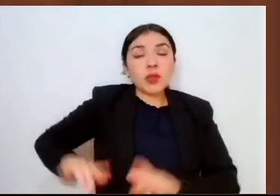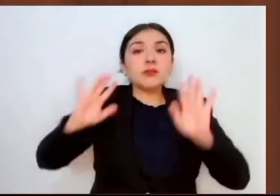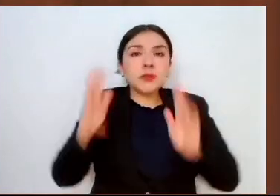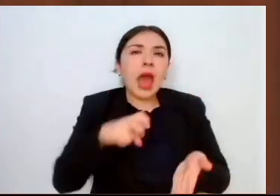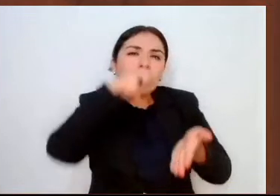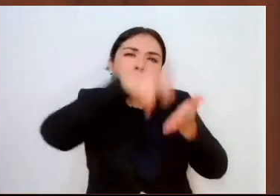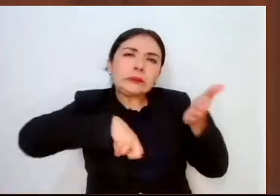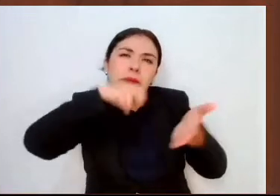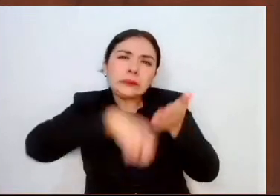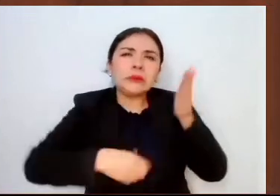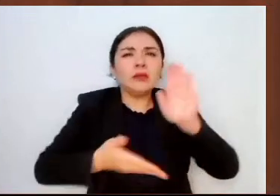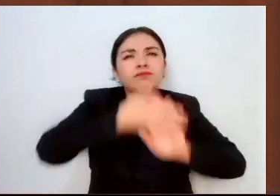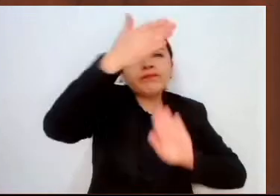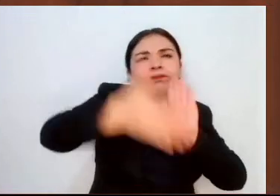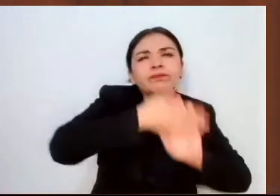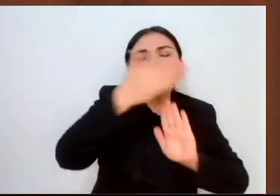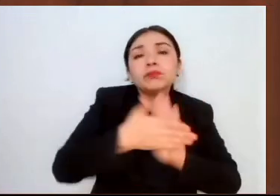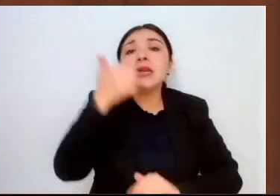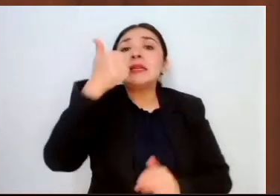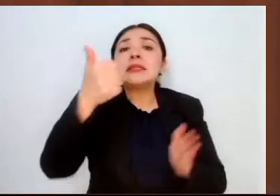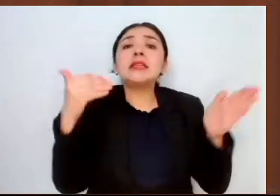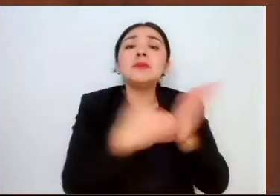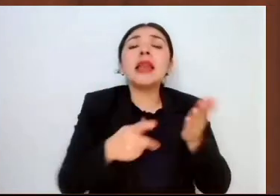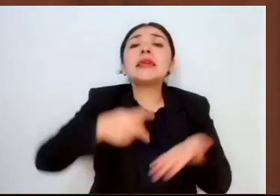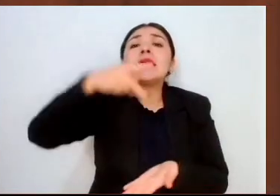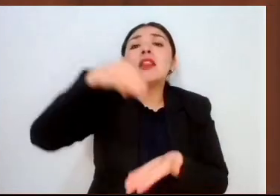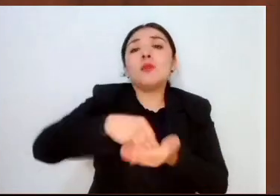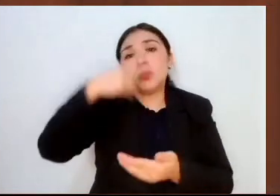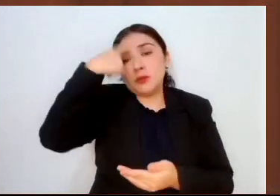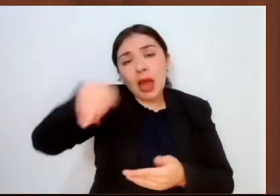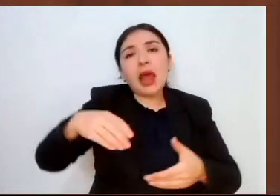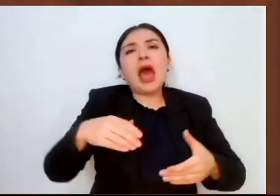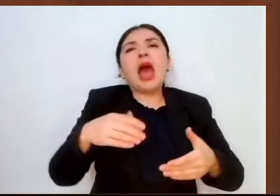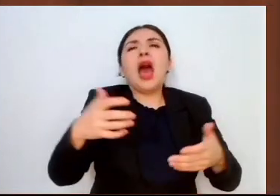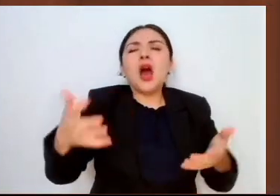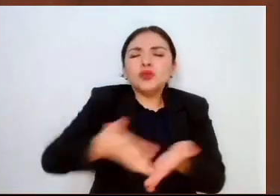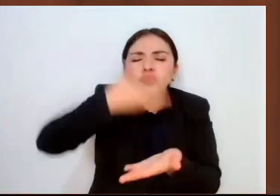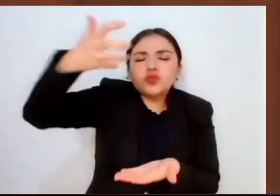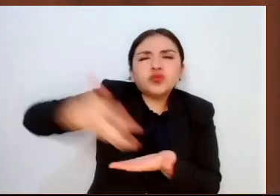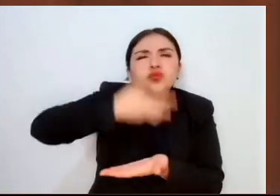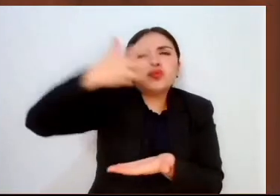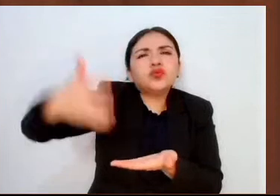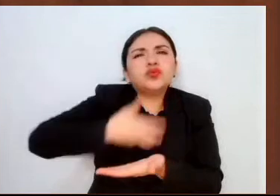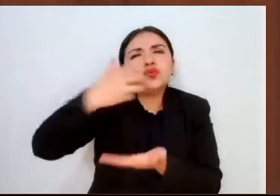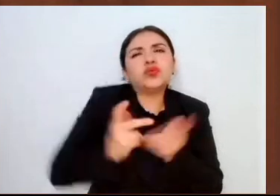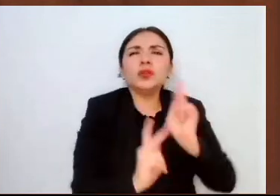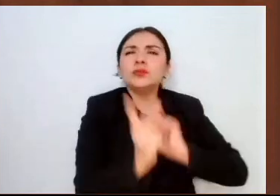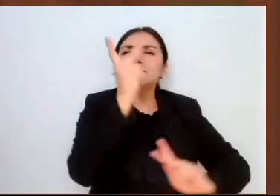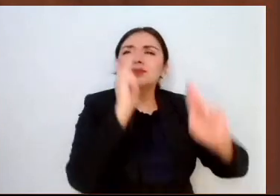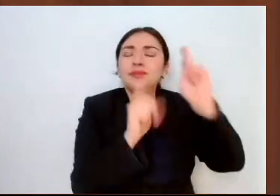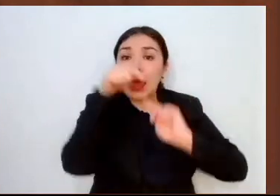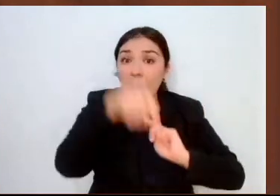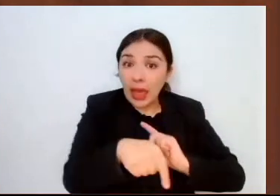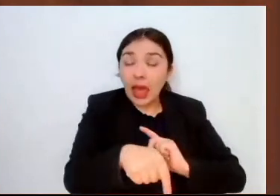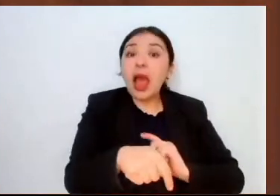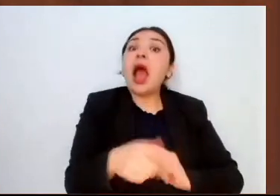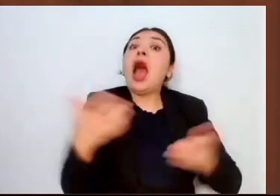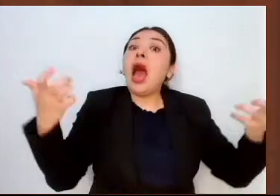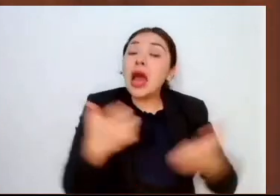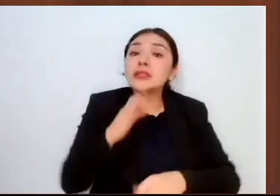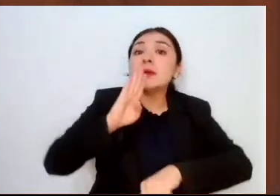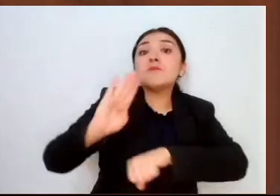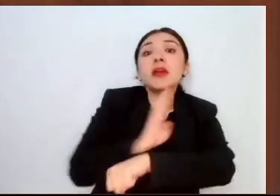cerca de 6 mil kilómetros de caminos sacacosechas, lo cual ha beneficiado a más de 127